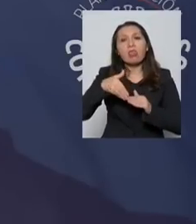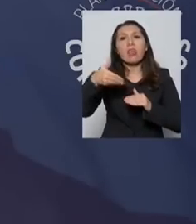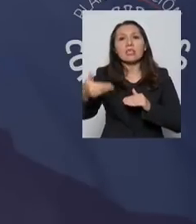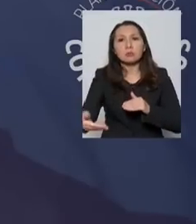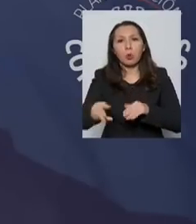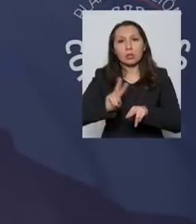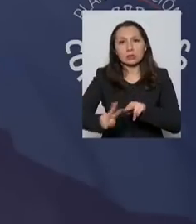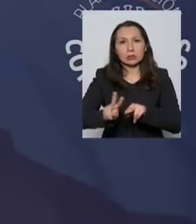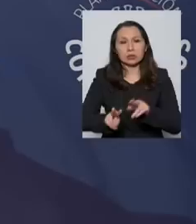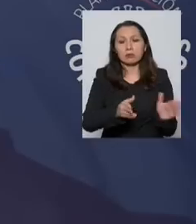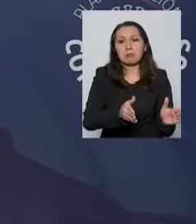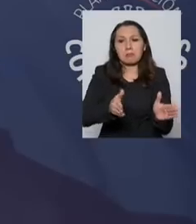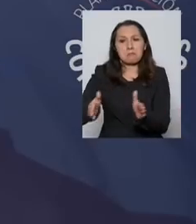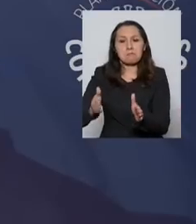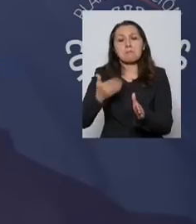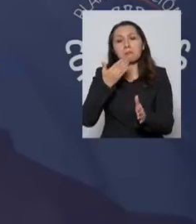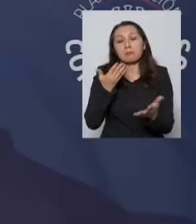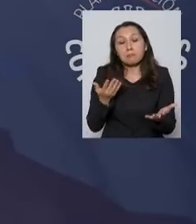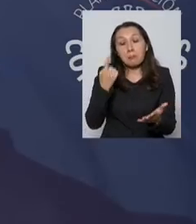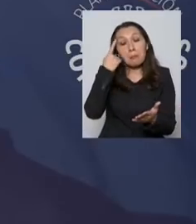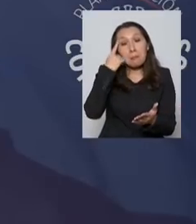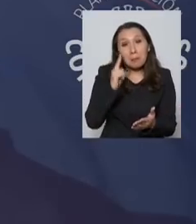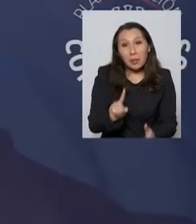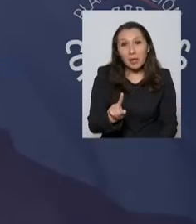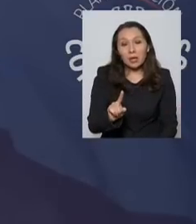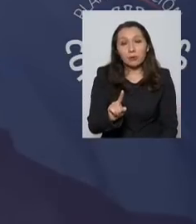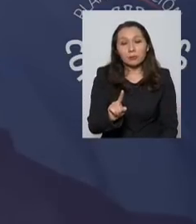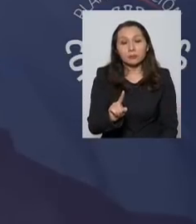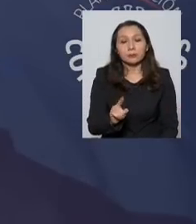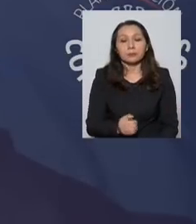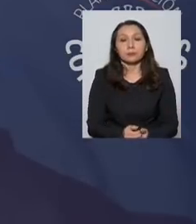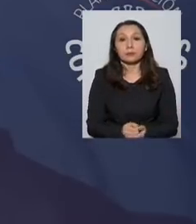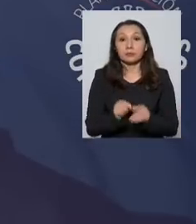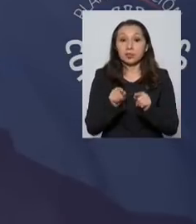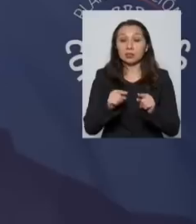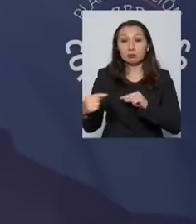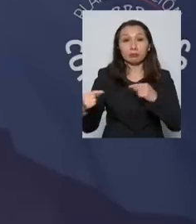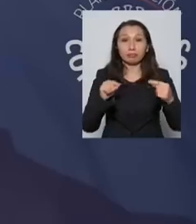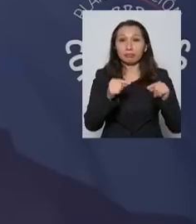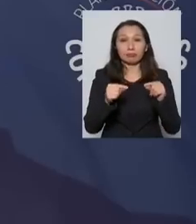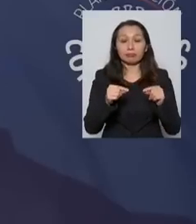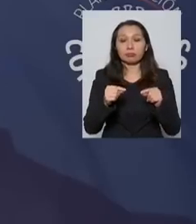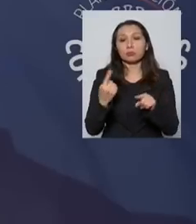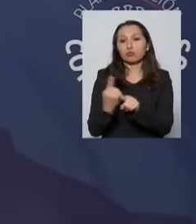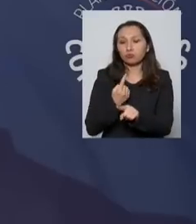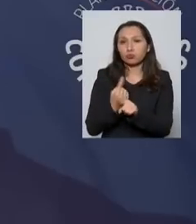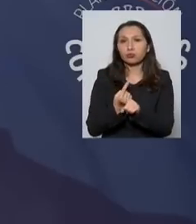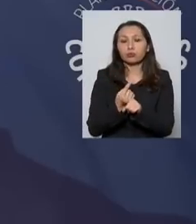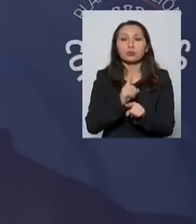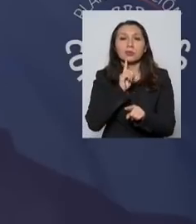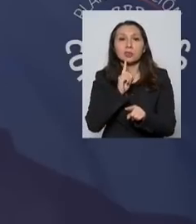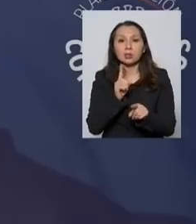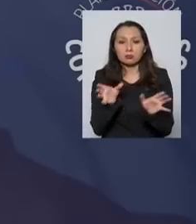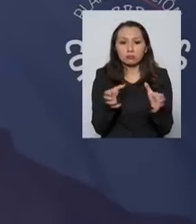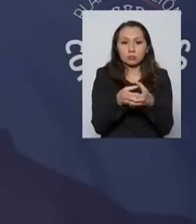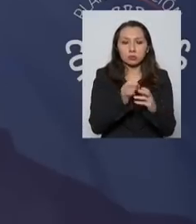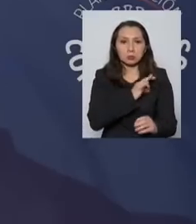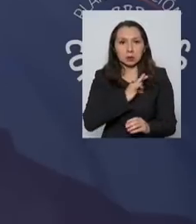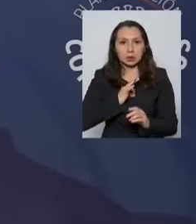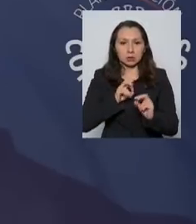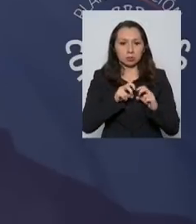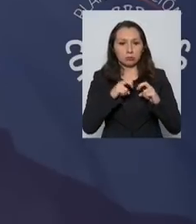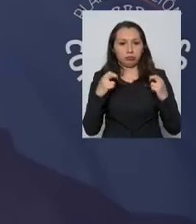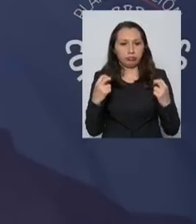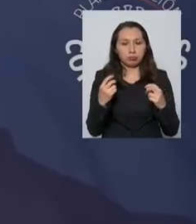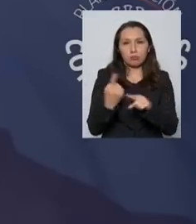lo que se hizo. Sin embargo, esa discusión fue conversada con un conjunto de ministros,